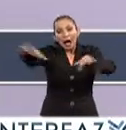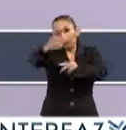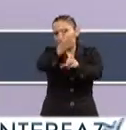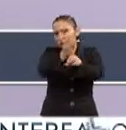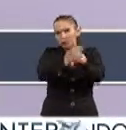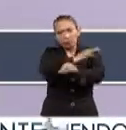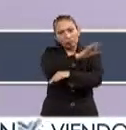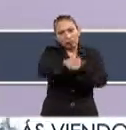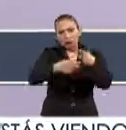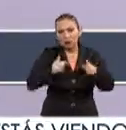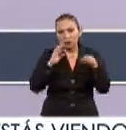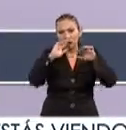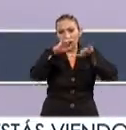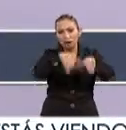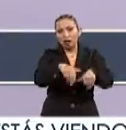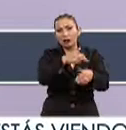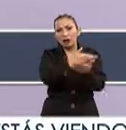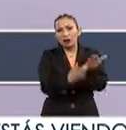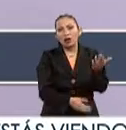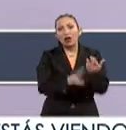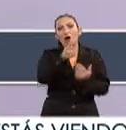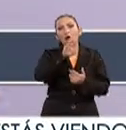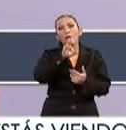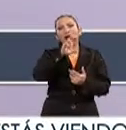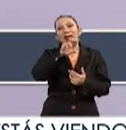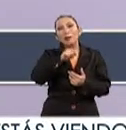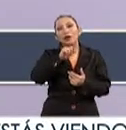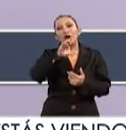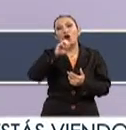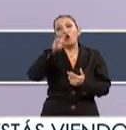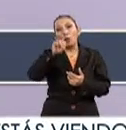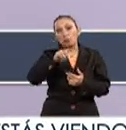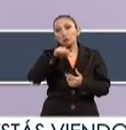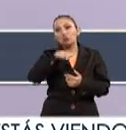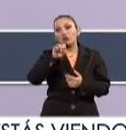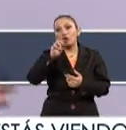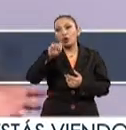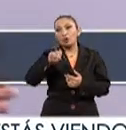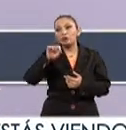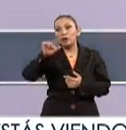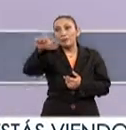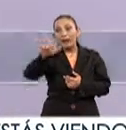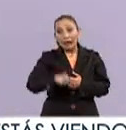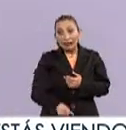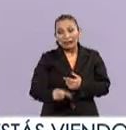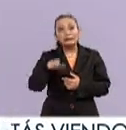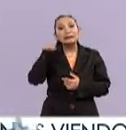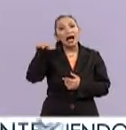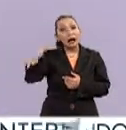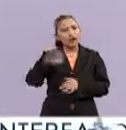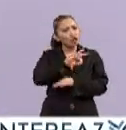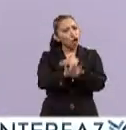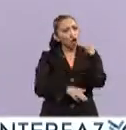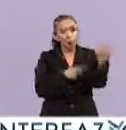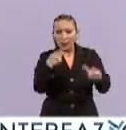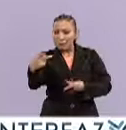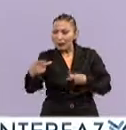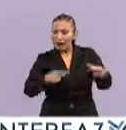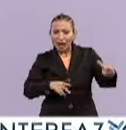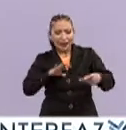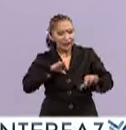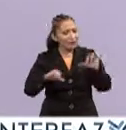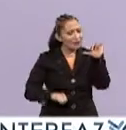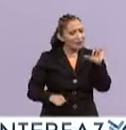Invitamos a todos a que se registren en www.witcom.org.mx y ahí ya estamos con todos los planes, va a haber